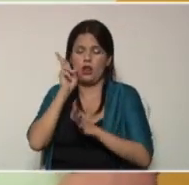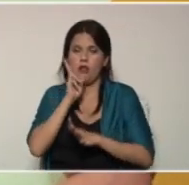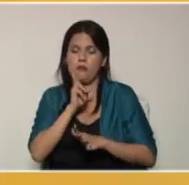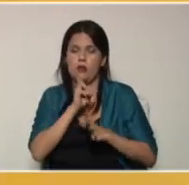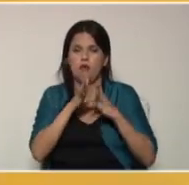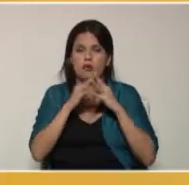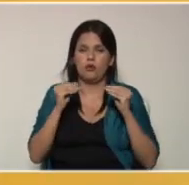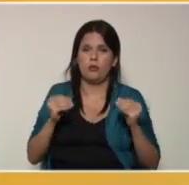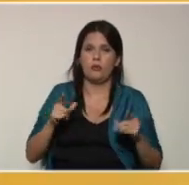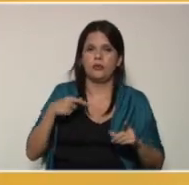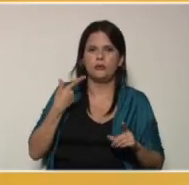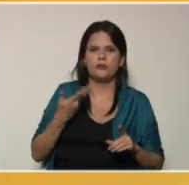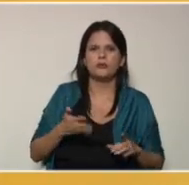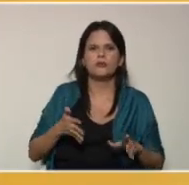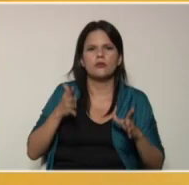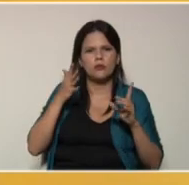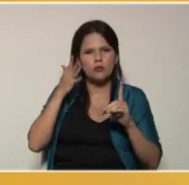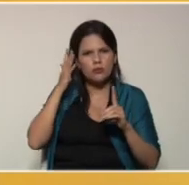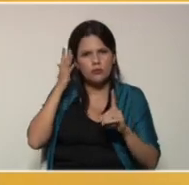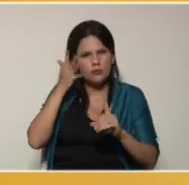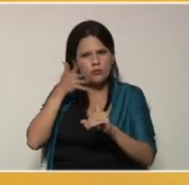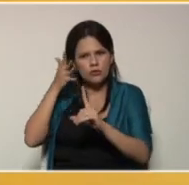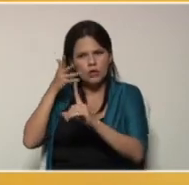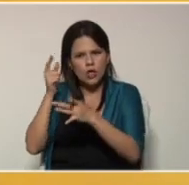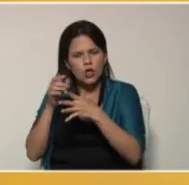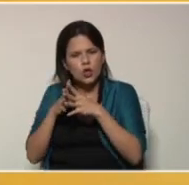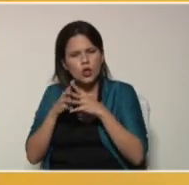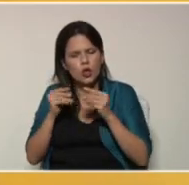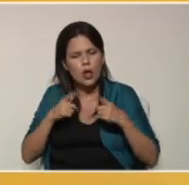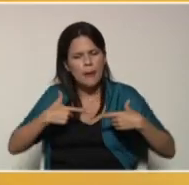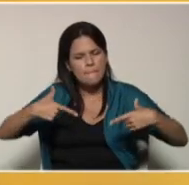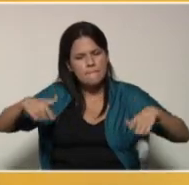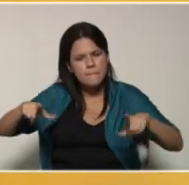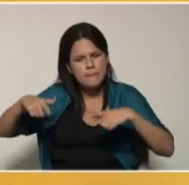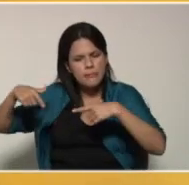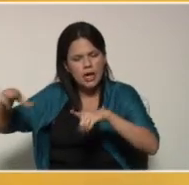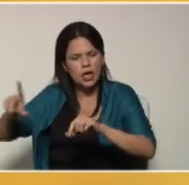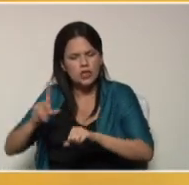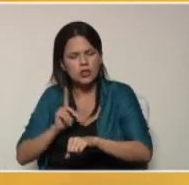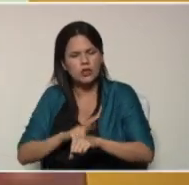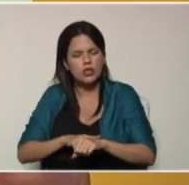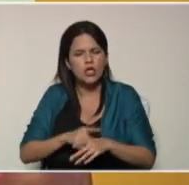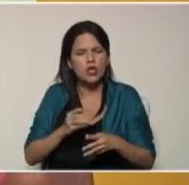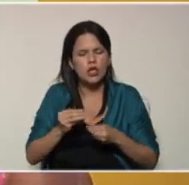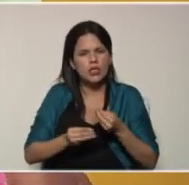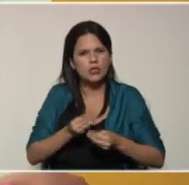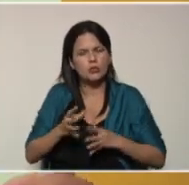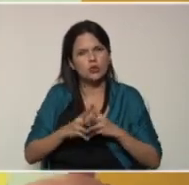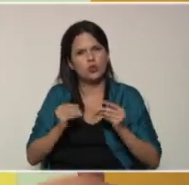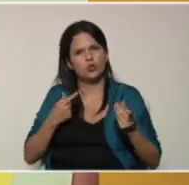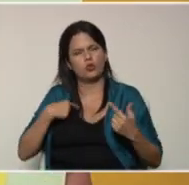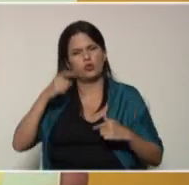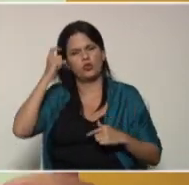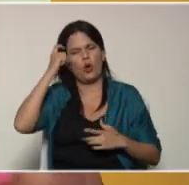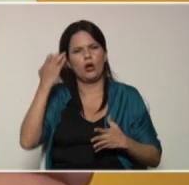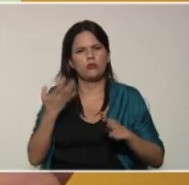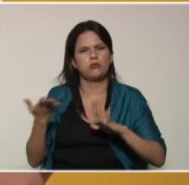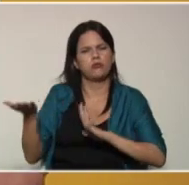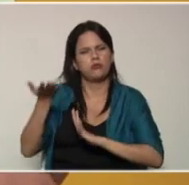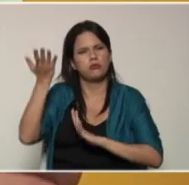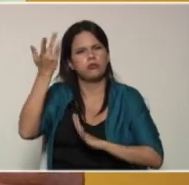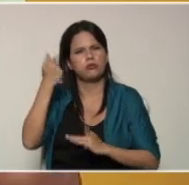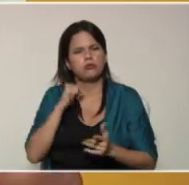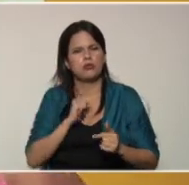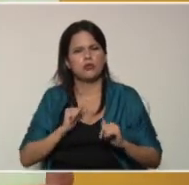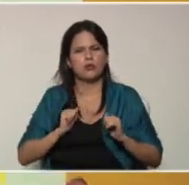irle indicando a él los espacios que vienen a seguir en nuestra rutina diaria. Es importante que al